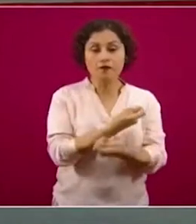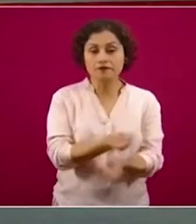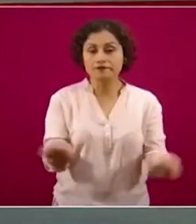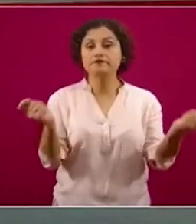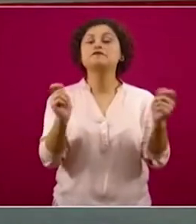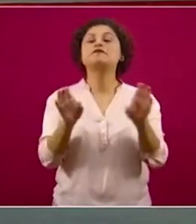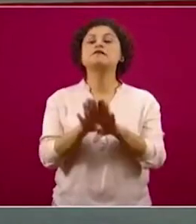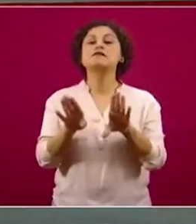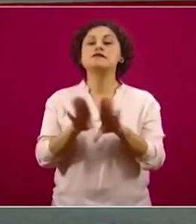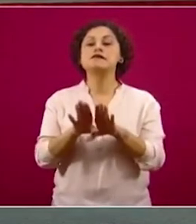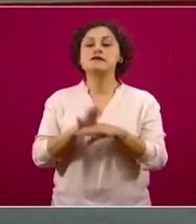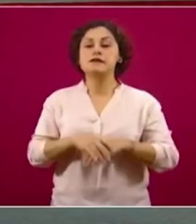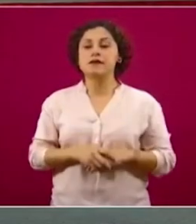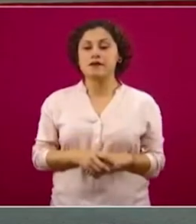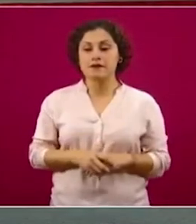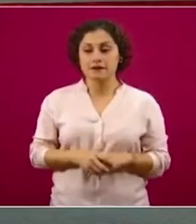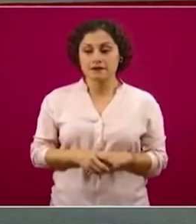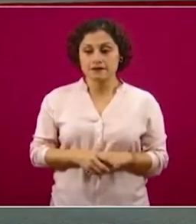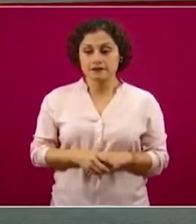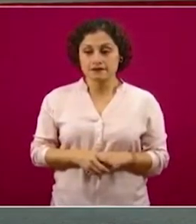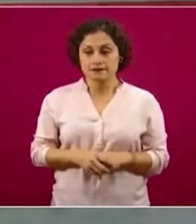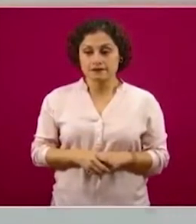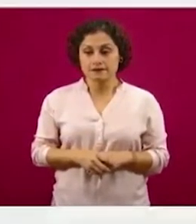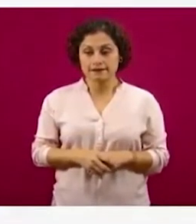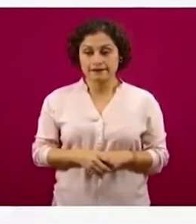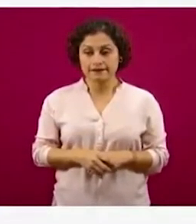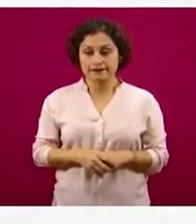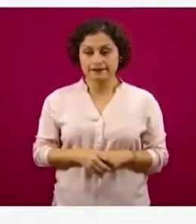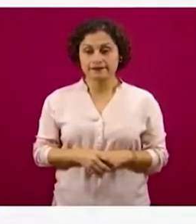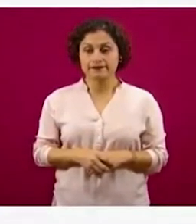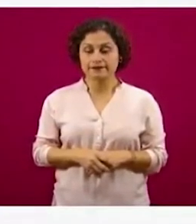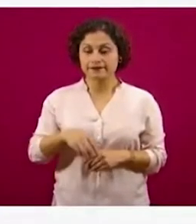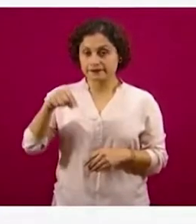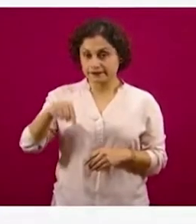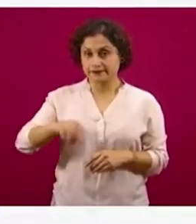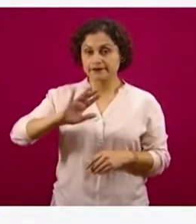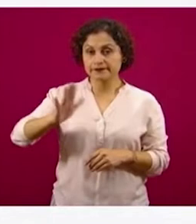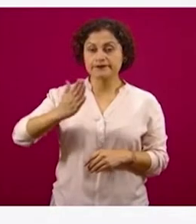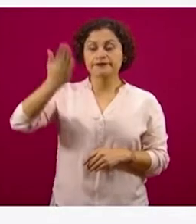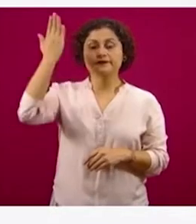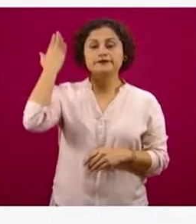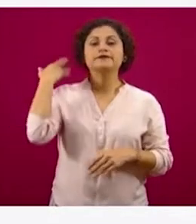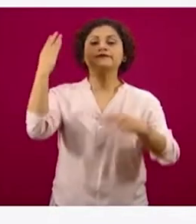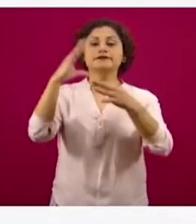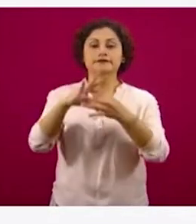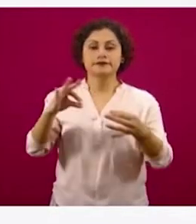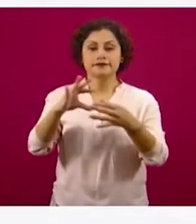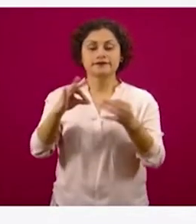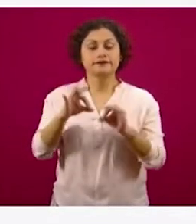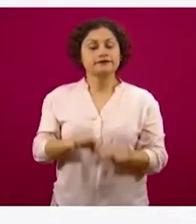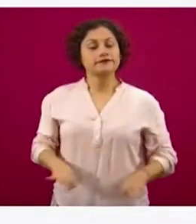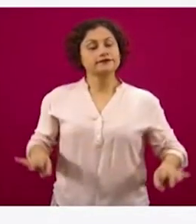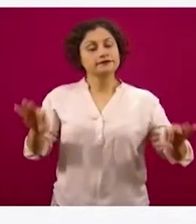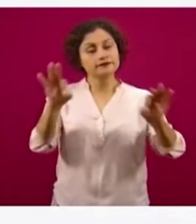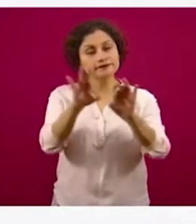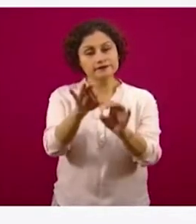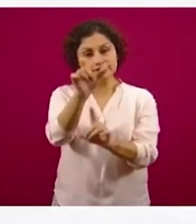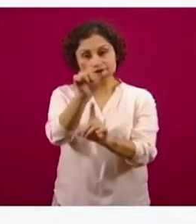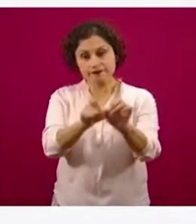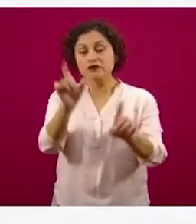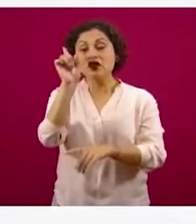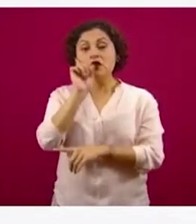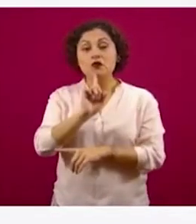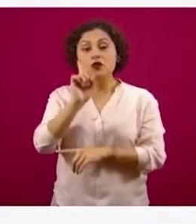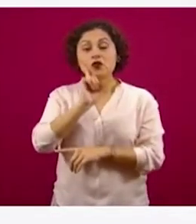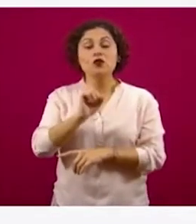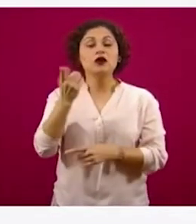Ya aquí hemos mencionado en varias ocasiones la importancia que tienen las mujeres en el sector de